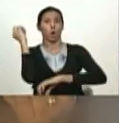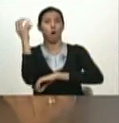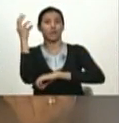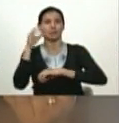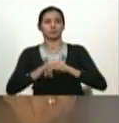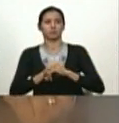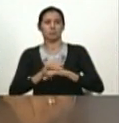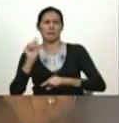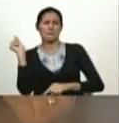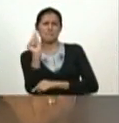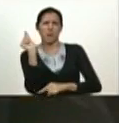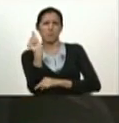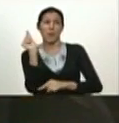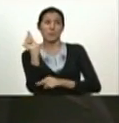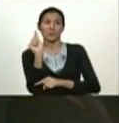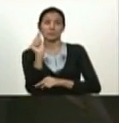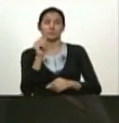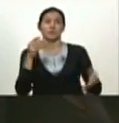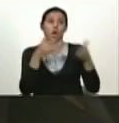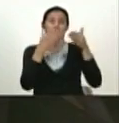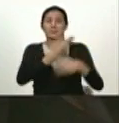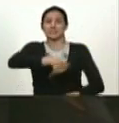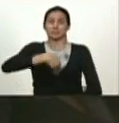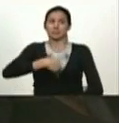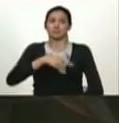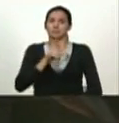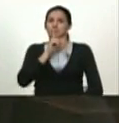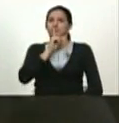gobernar no sabe qué hacer